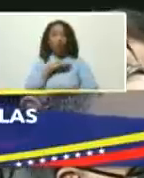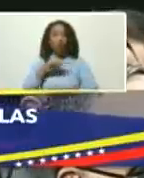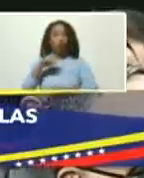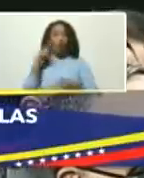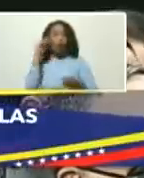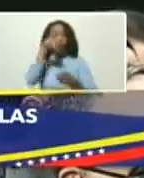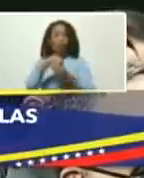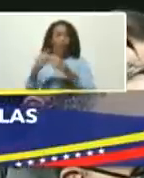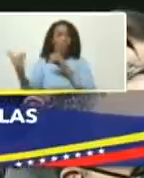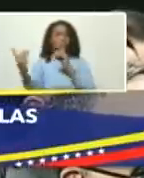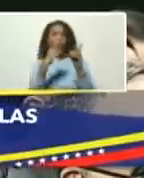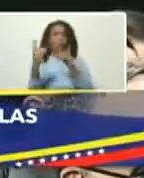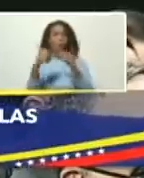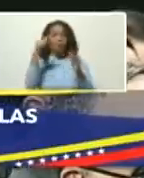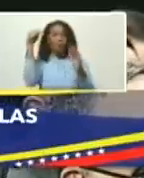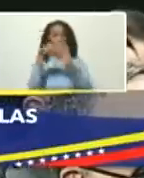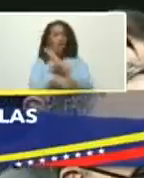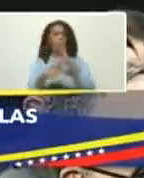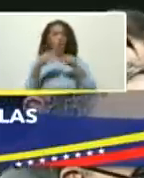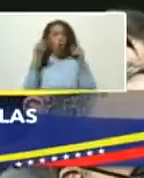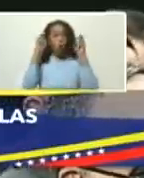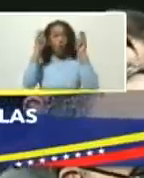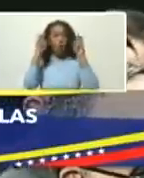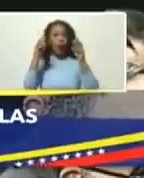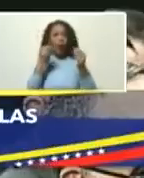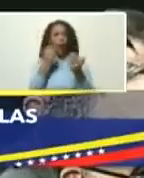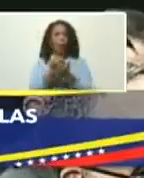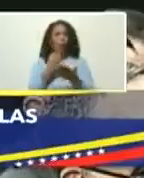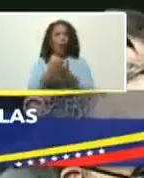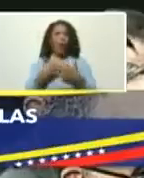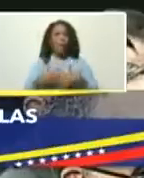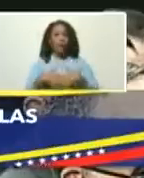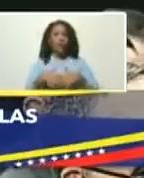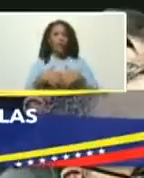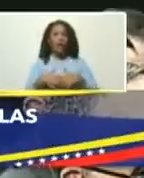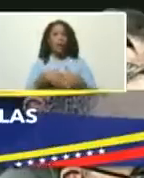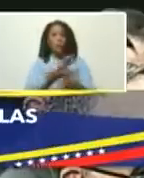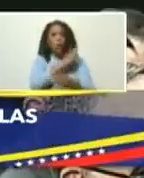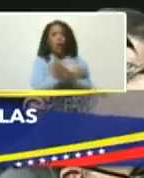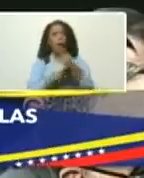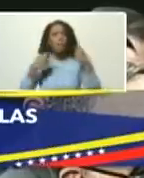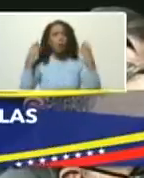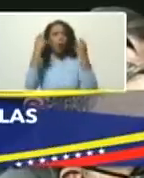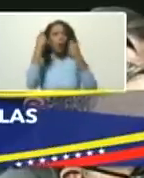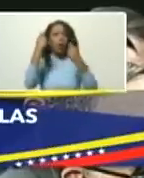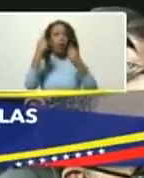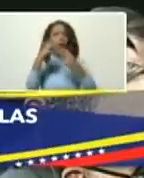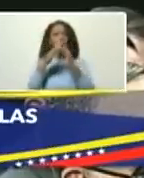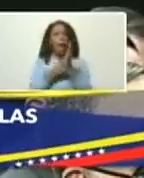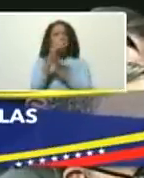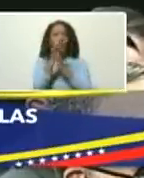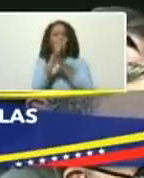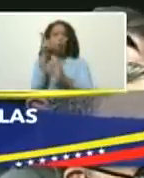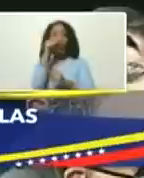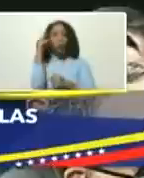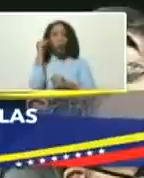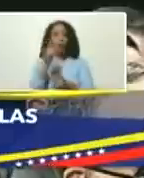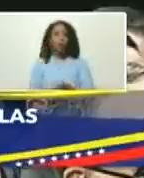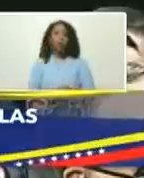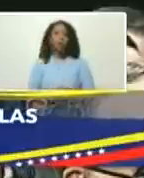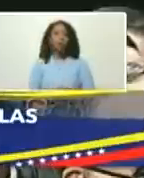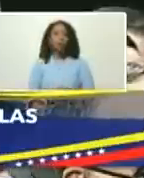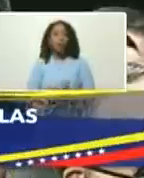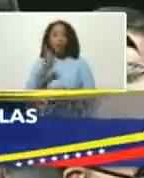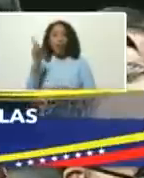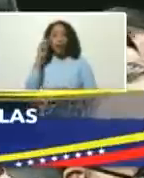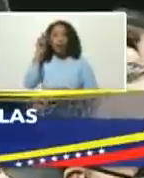en una discusión profunda con todos los sectores económicos empresariales con el poder popular con los emprendedores y emprendedoras y ahí